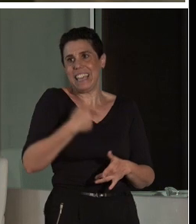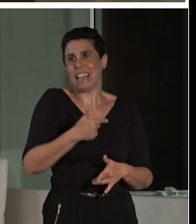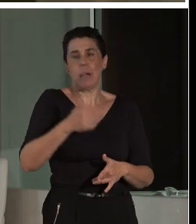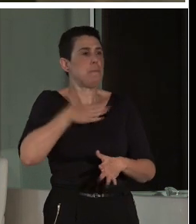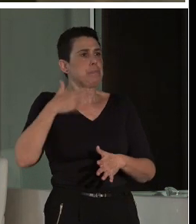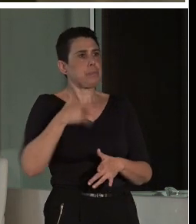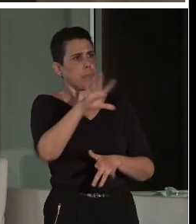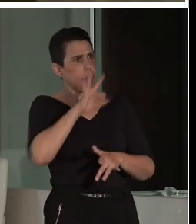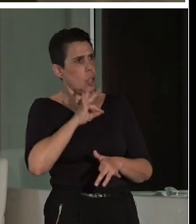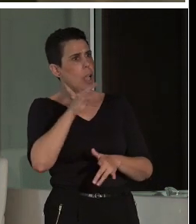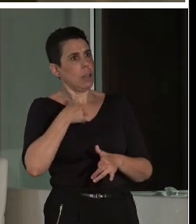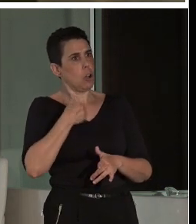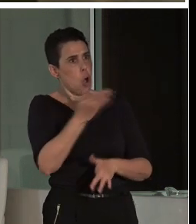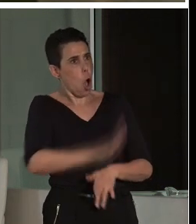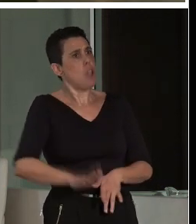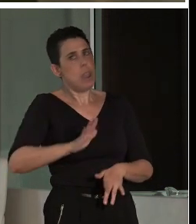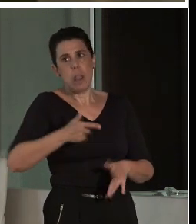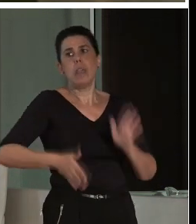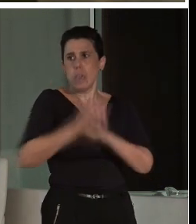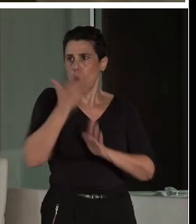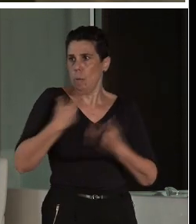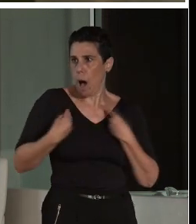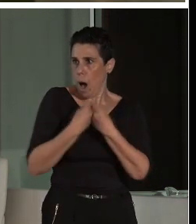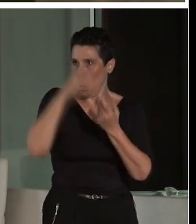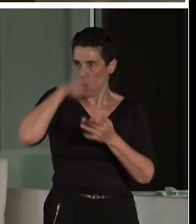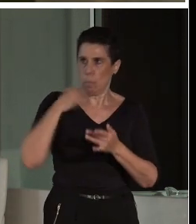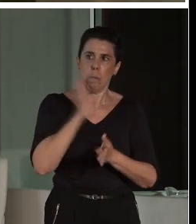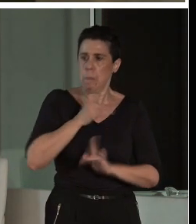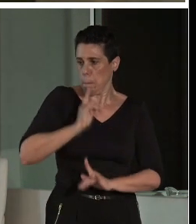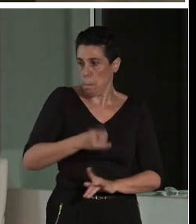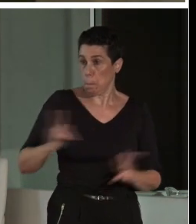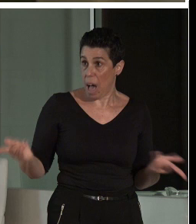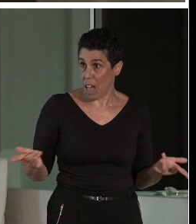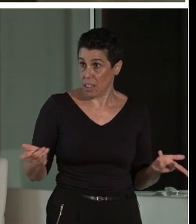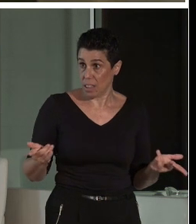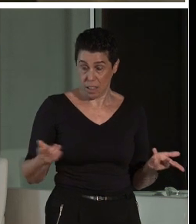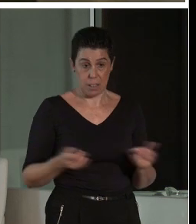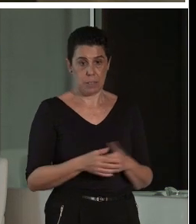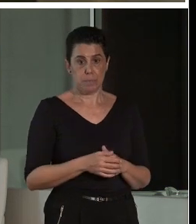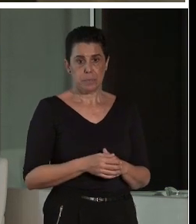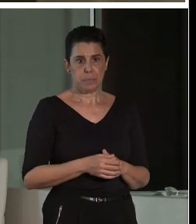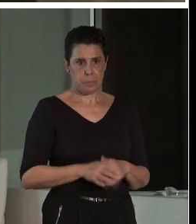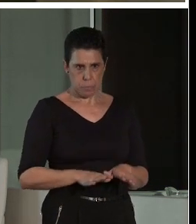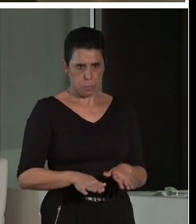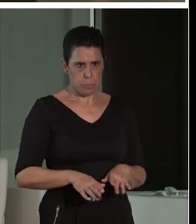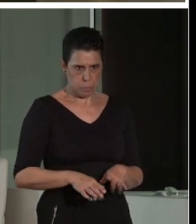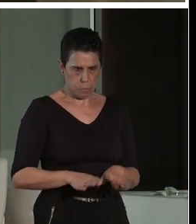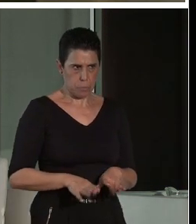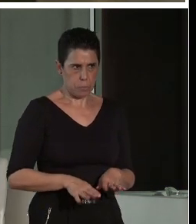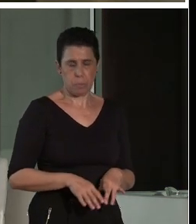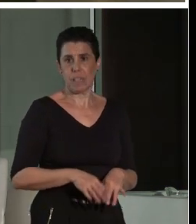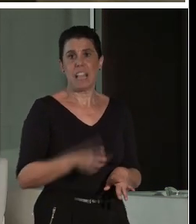disfrutar. No. Los niños van donde nosotros. Son uno de esos segmentos de público cautivo. Condiciones de